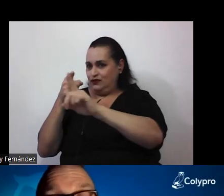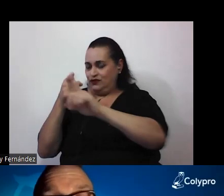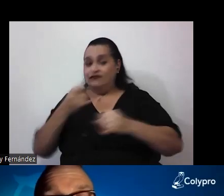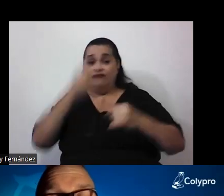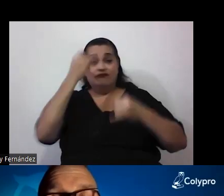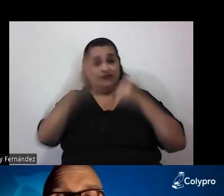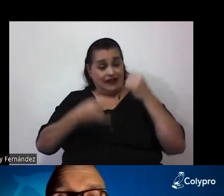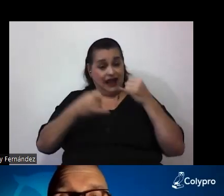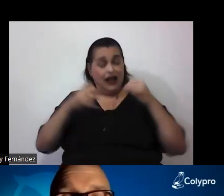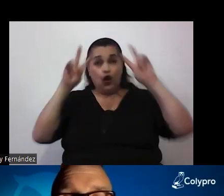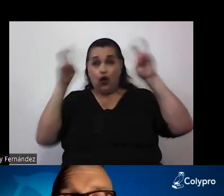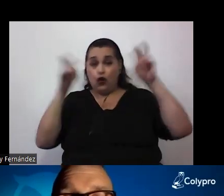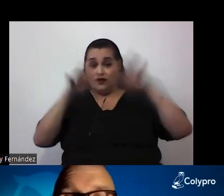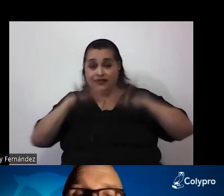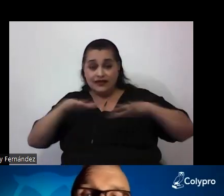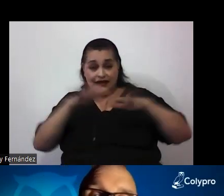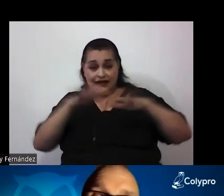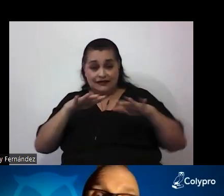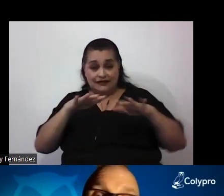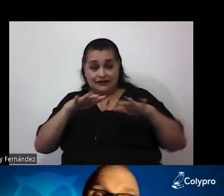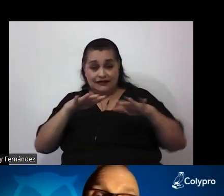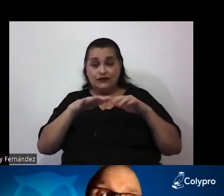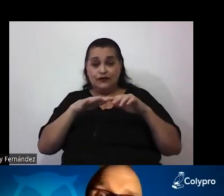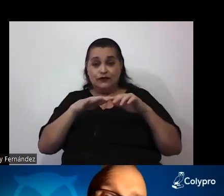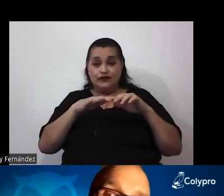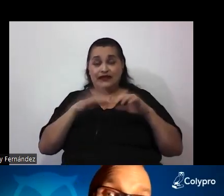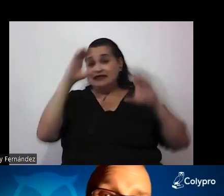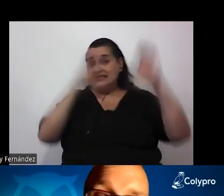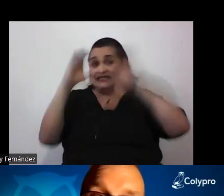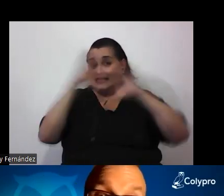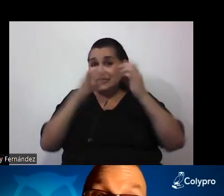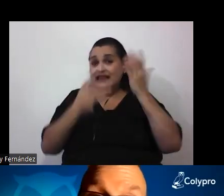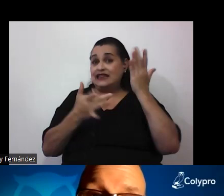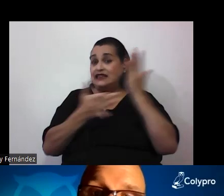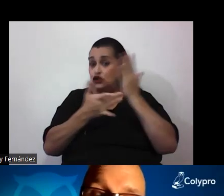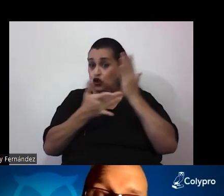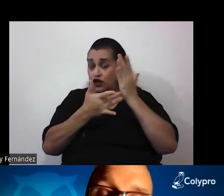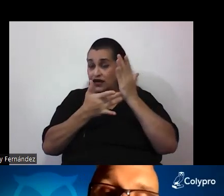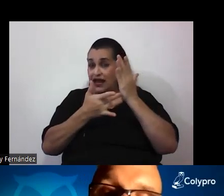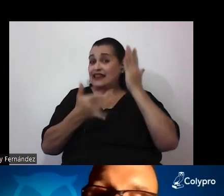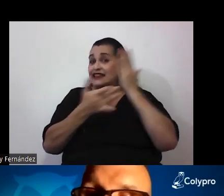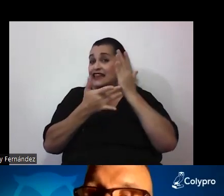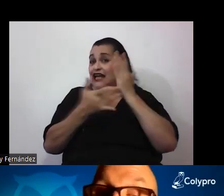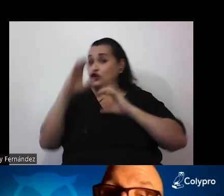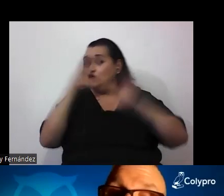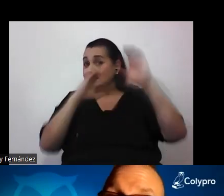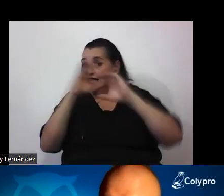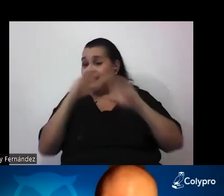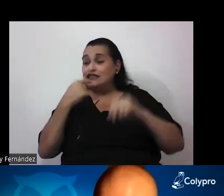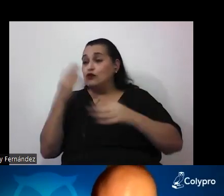en un contexto en el cual la ciencia y la tecnología, o las tecnociencias, como dicen algunos autores,